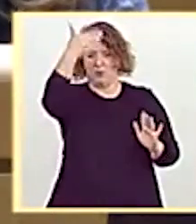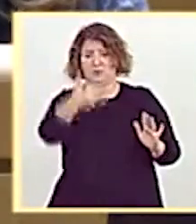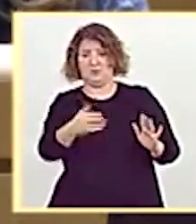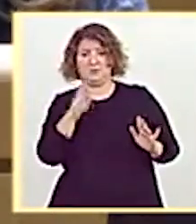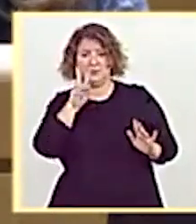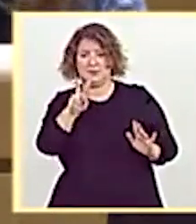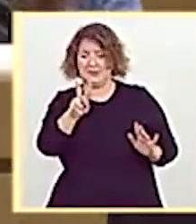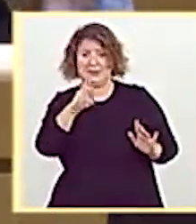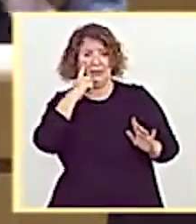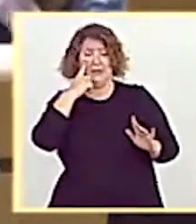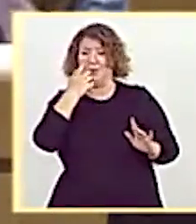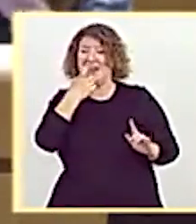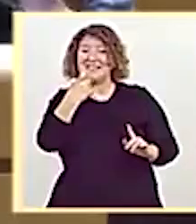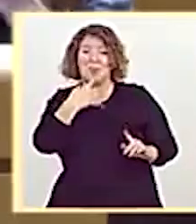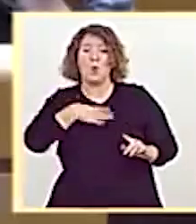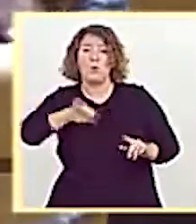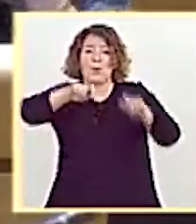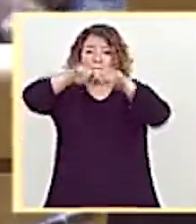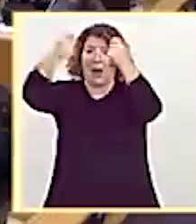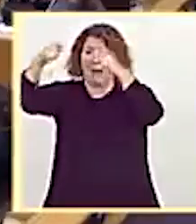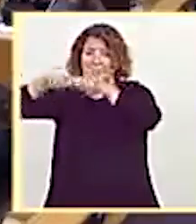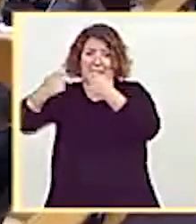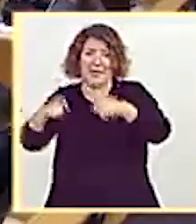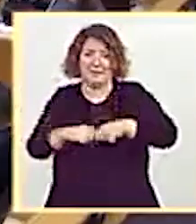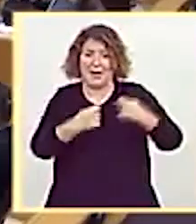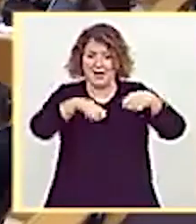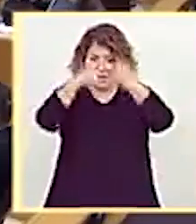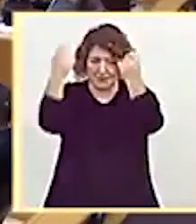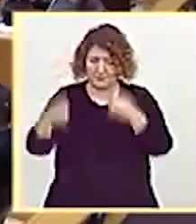mire esté roto. Muchas gracias. Gracias, señoría.